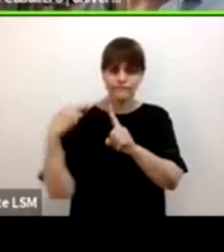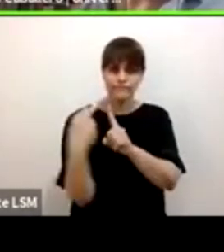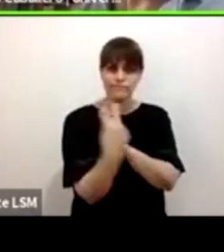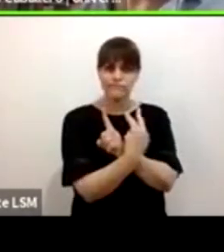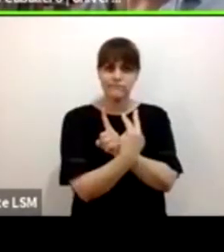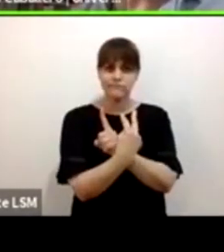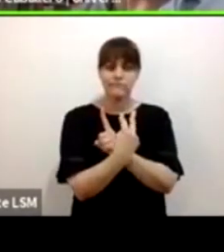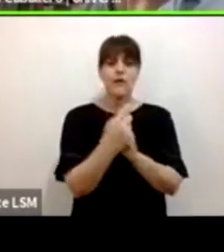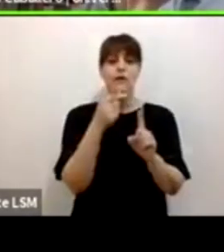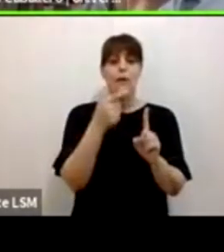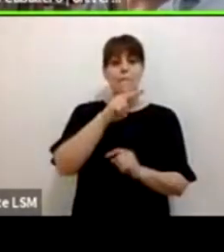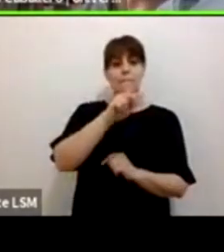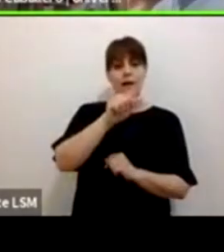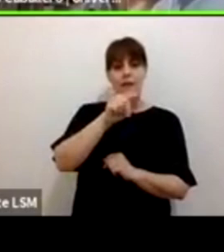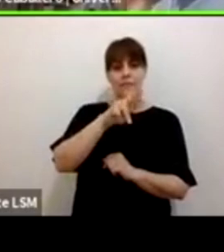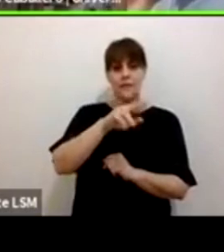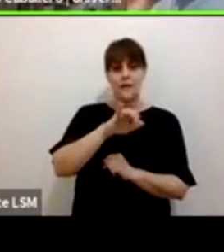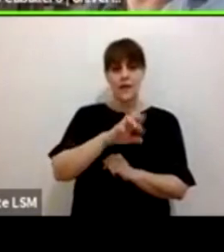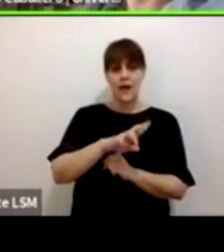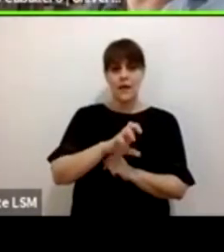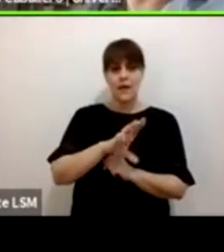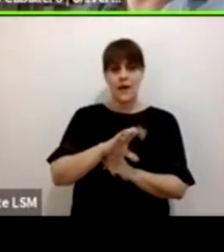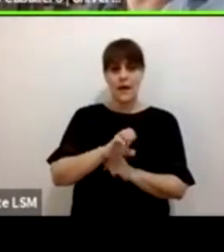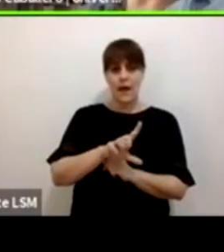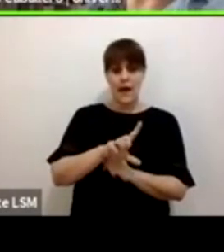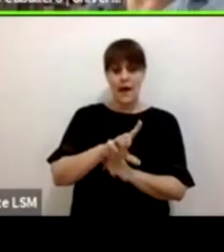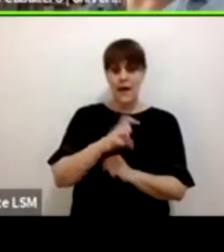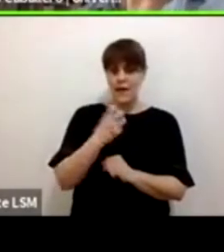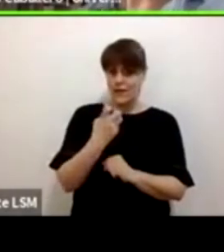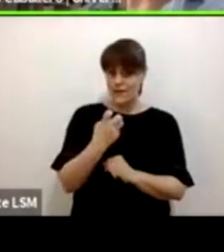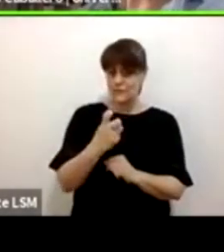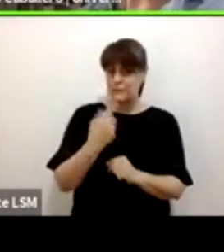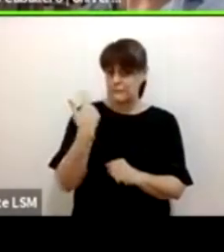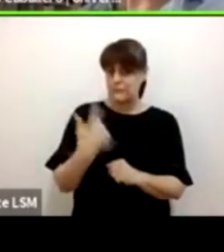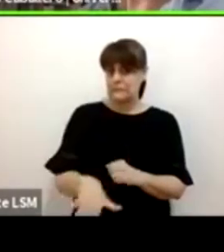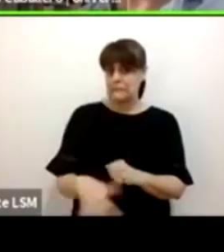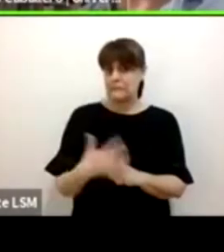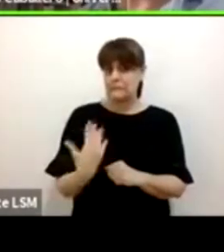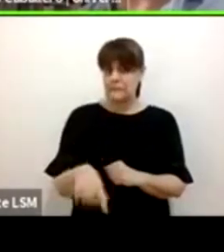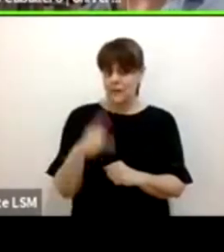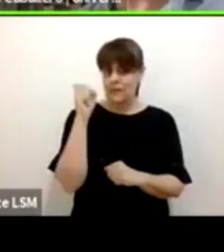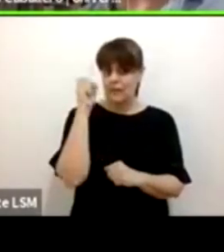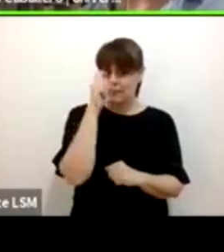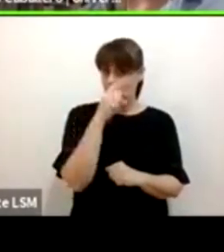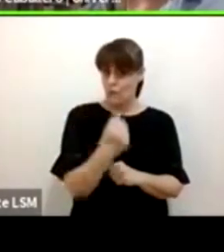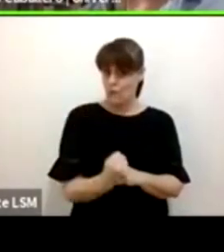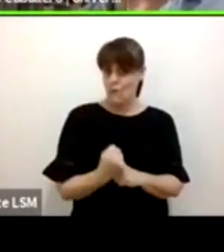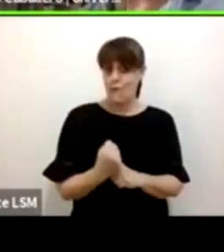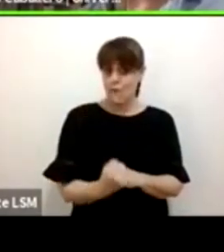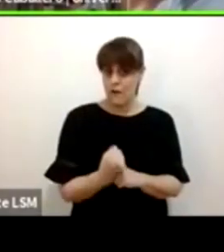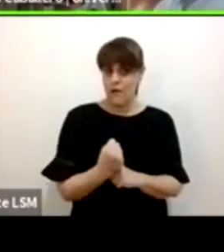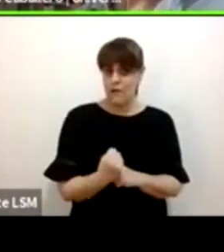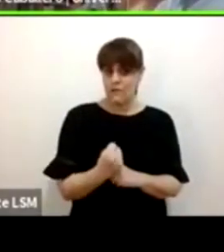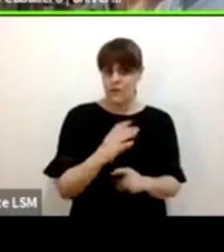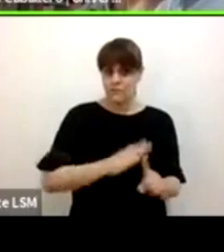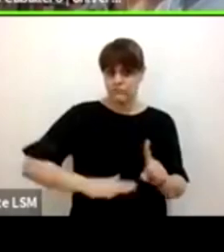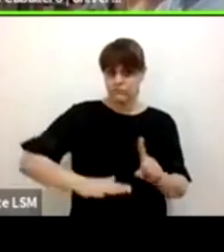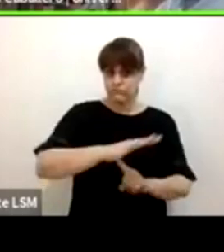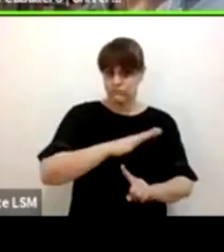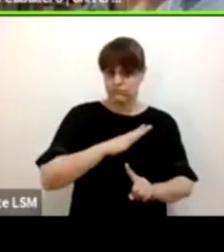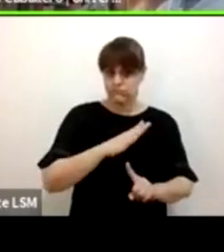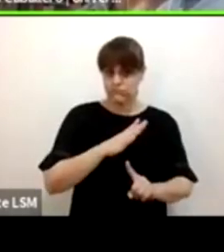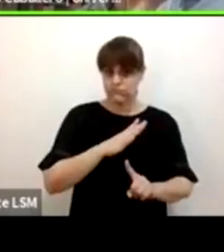¿no? que es un gran lastre que tenemos en nuestro contexto societario y una